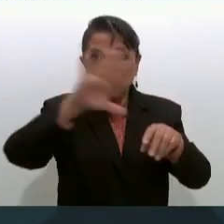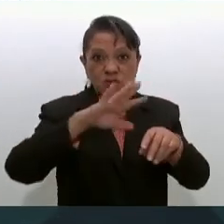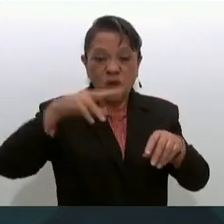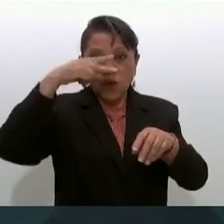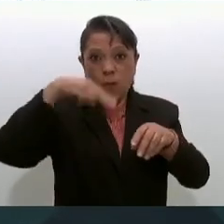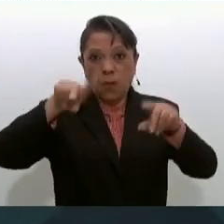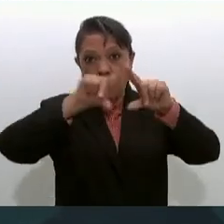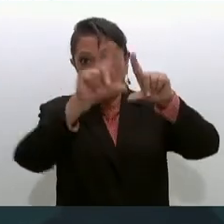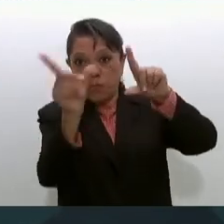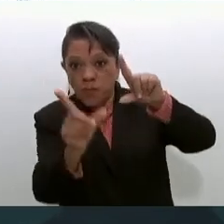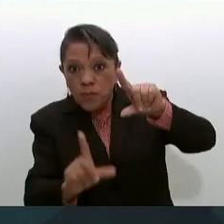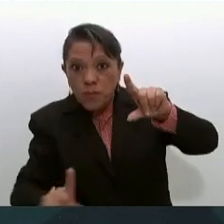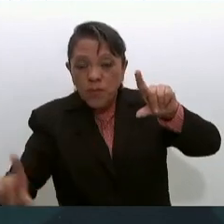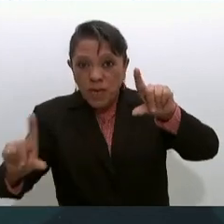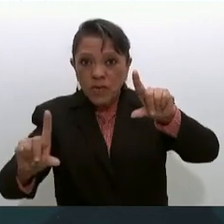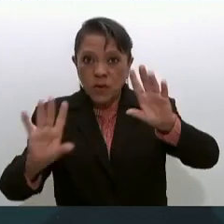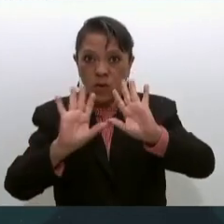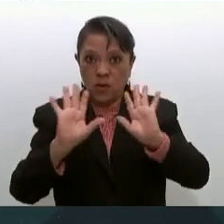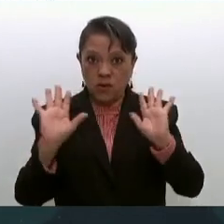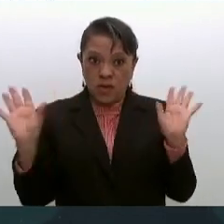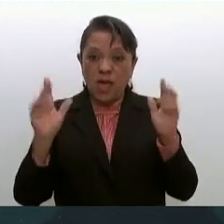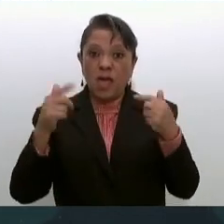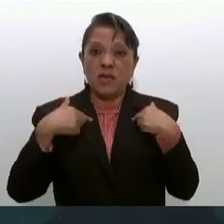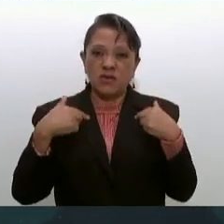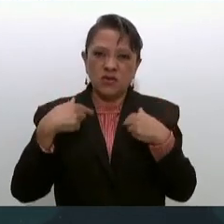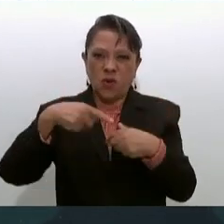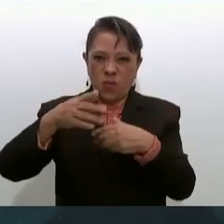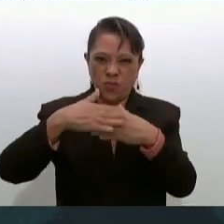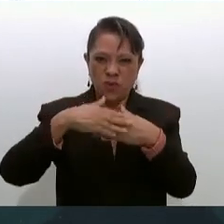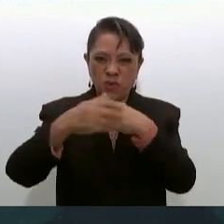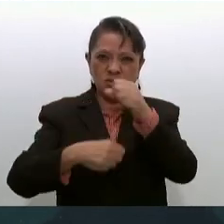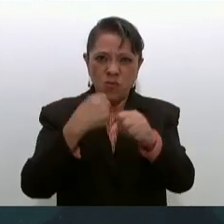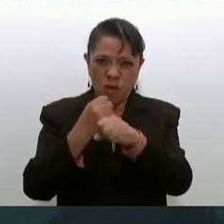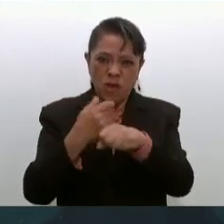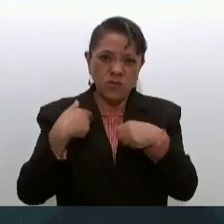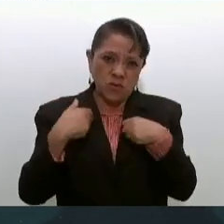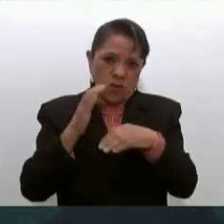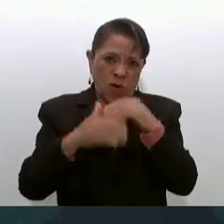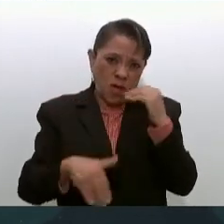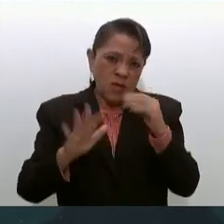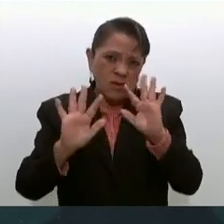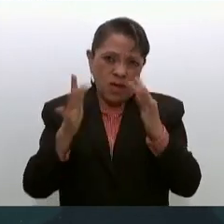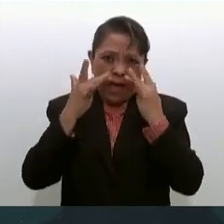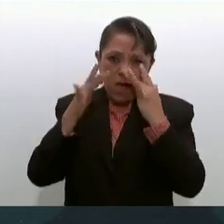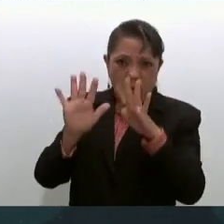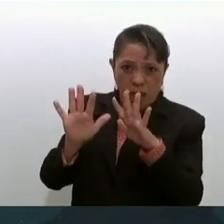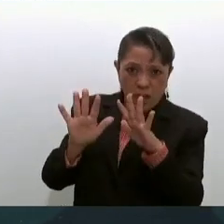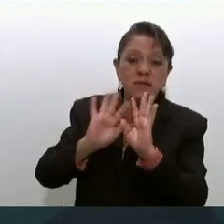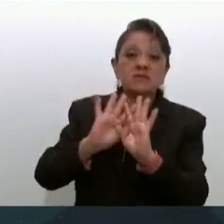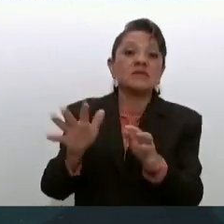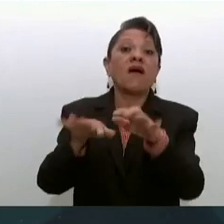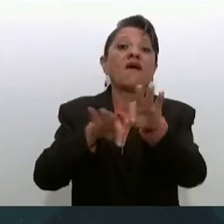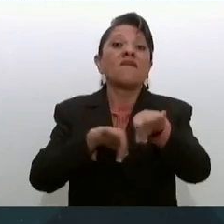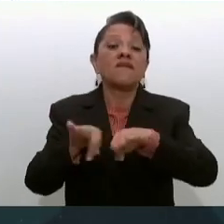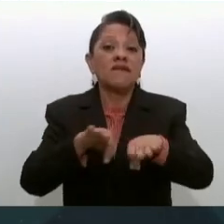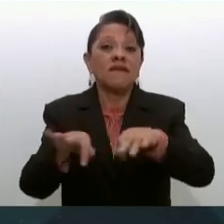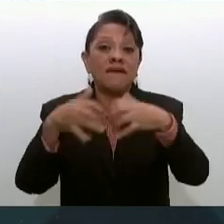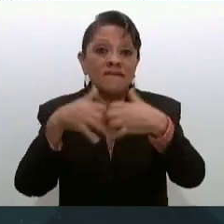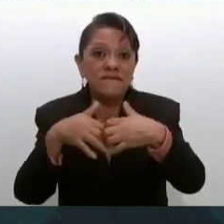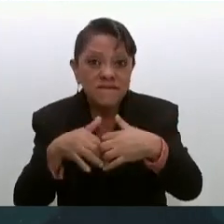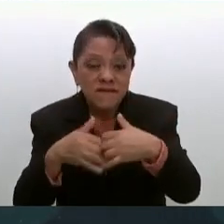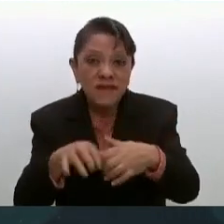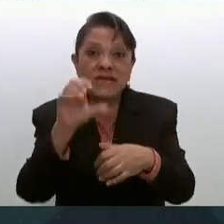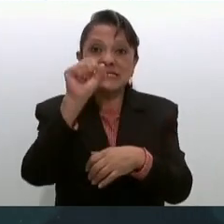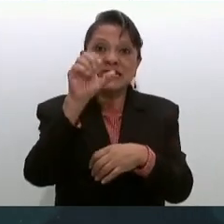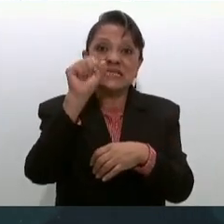cuando yo termine mi mandato el año próximo van a estar funcionando 60 escuelas